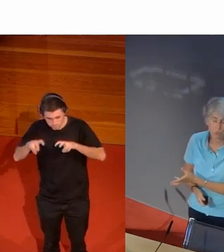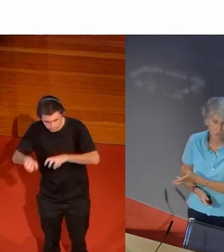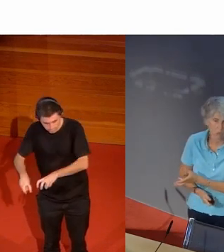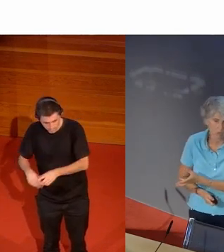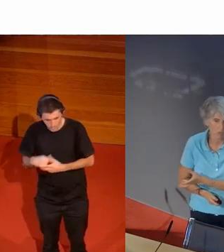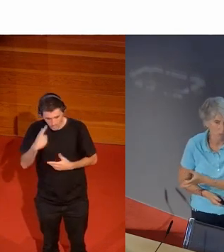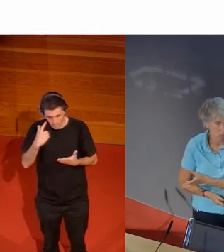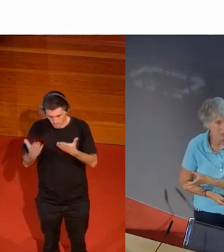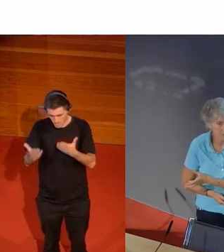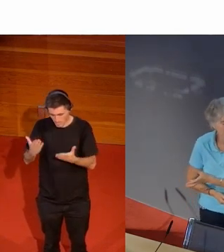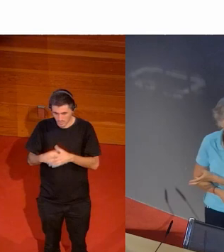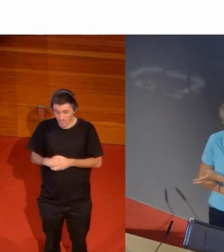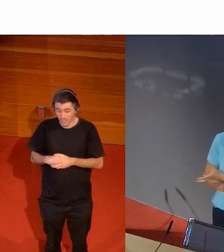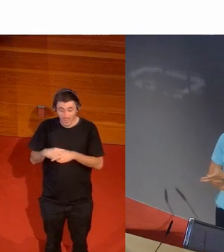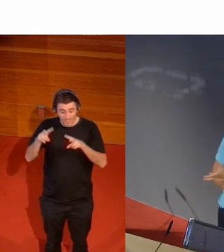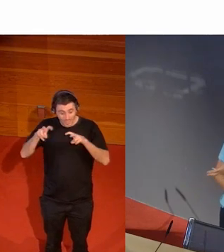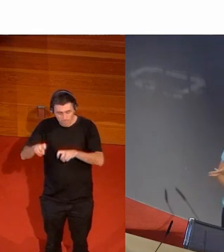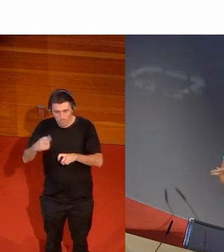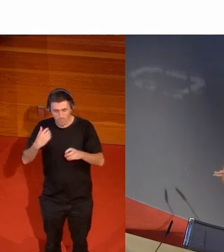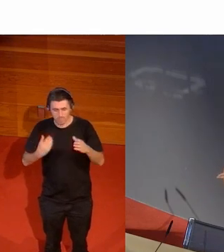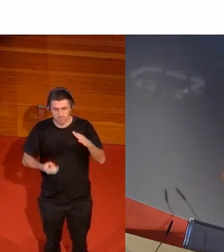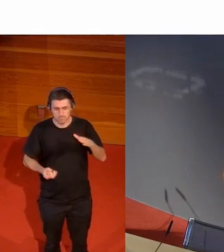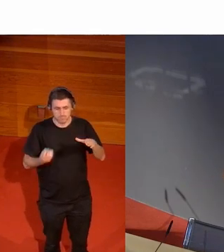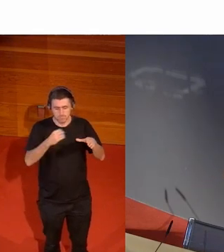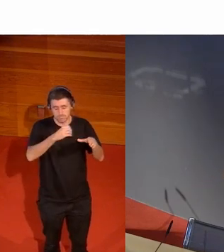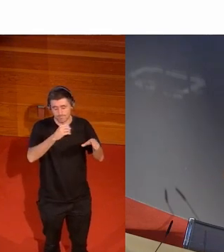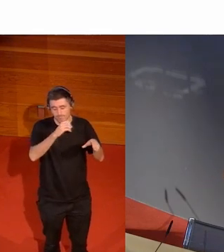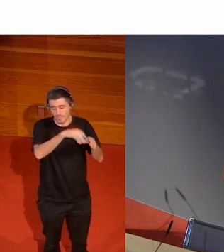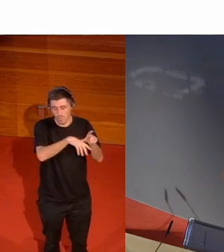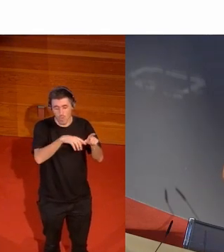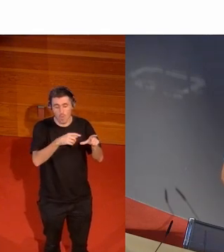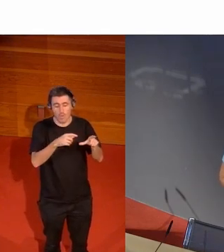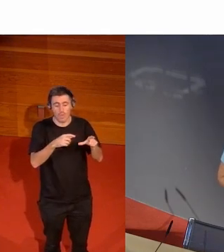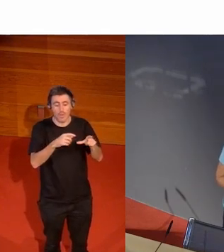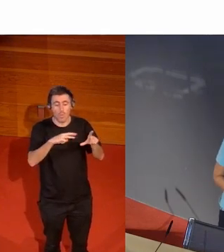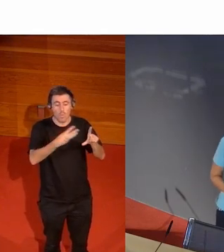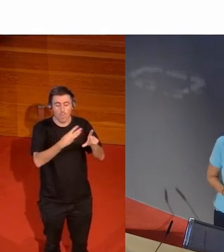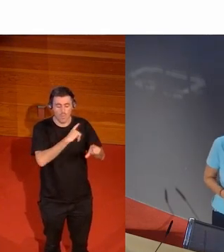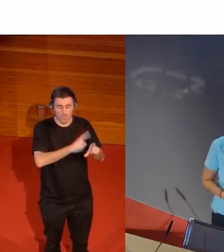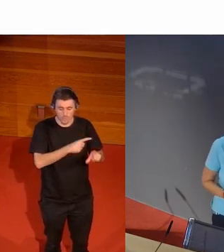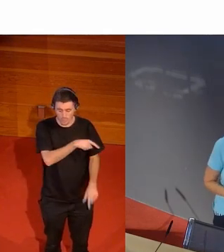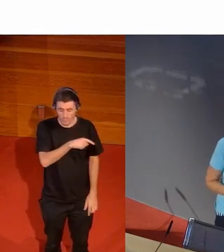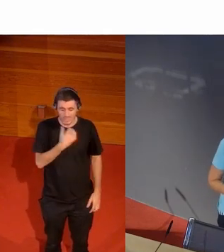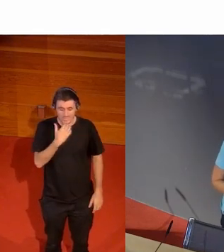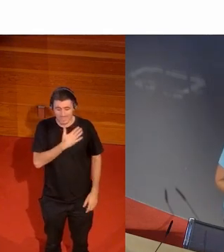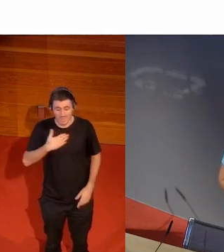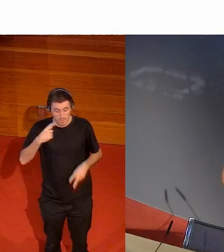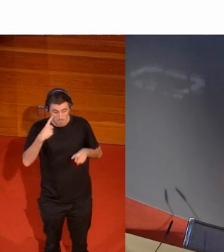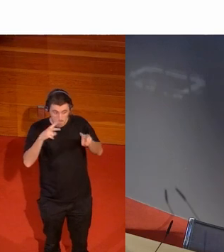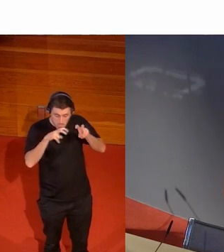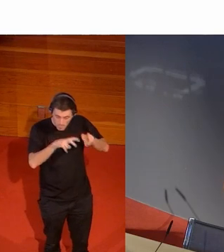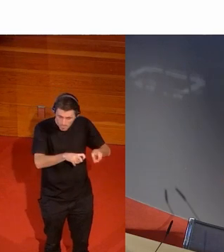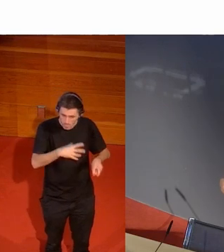este estudio está colgado en la web del Consejo Superior de Deportes da muchas cifras da mucha información si queréis consultarlo seguro que